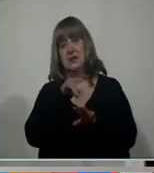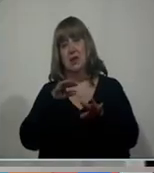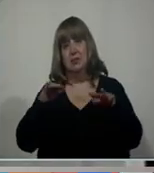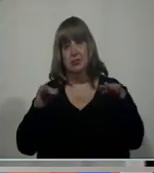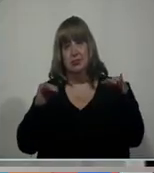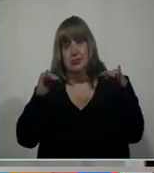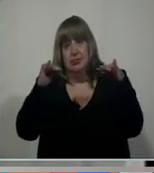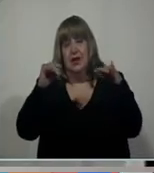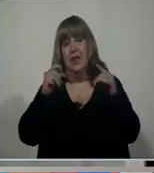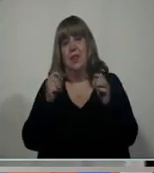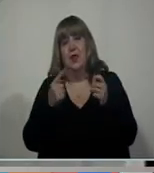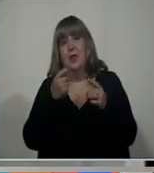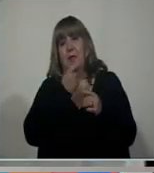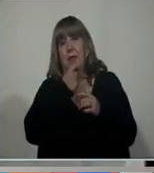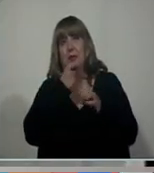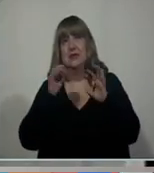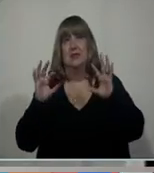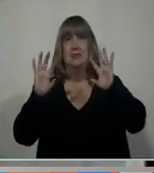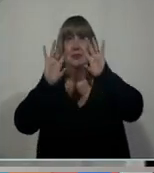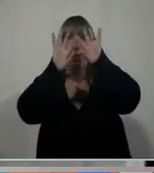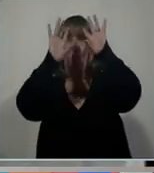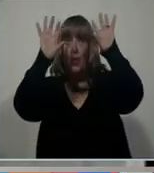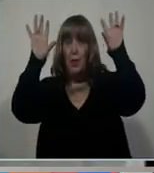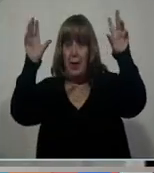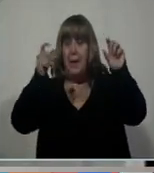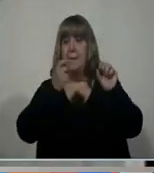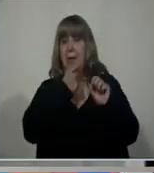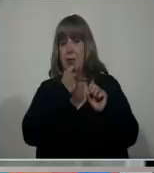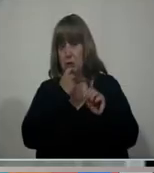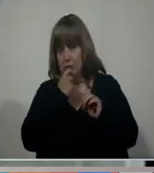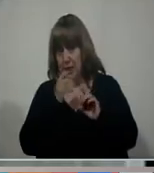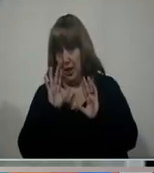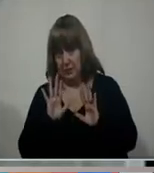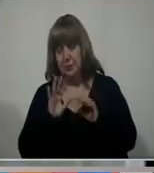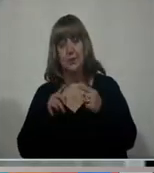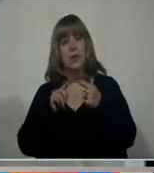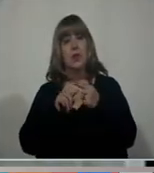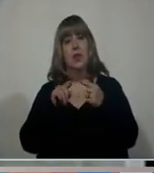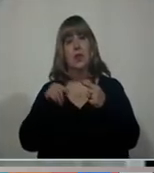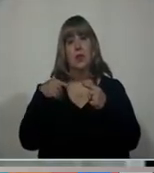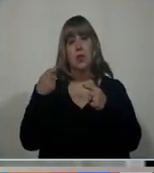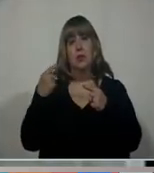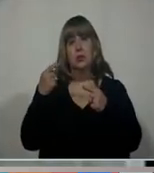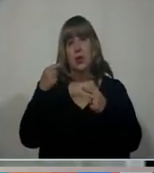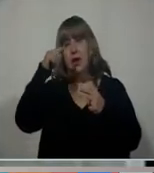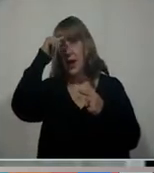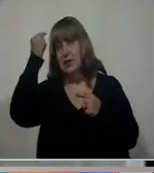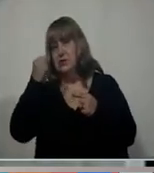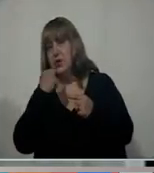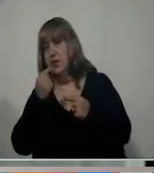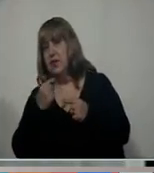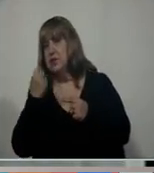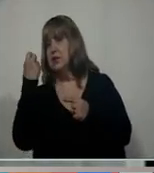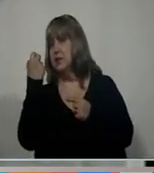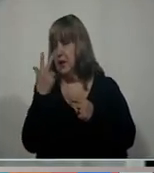acá en la provincia de Mendoza, en la provincia de Mendoza en general. De hecho, el Servicio Meteorológico Nacional ha emitido tres